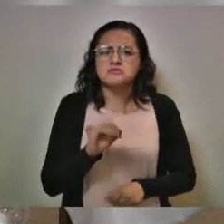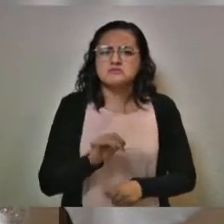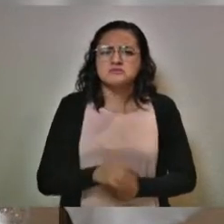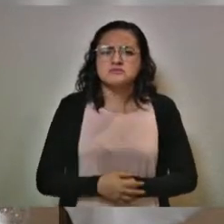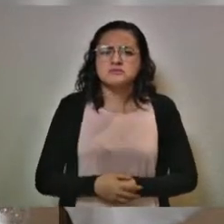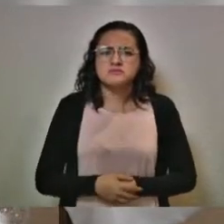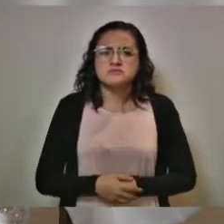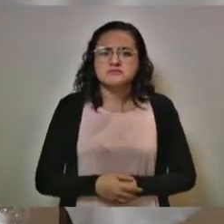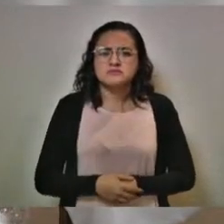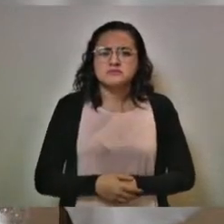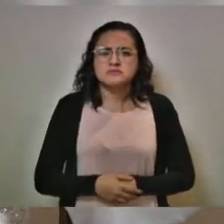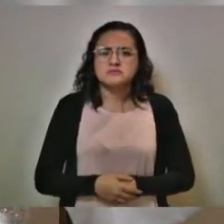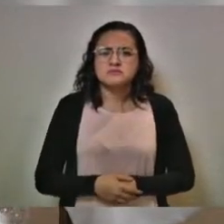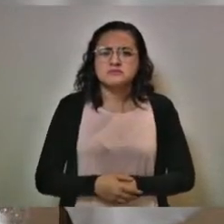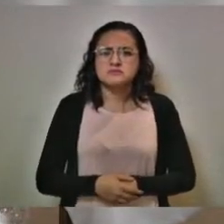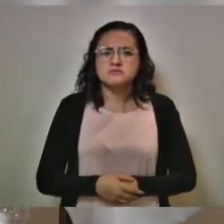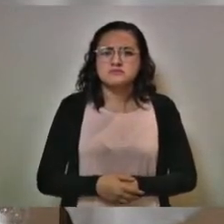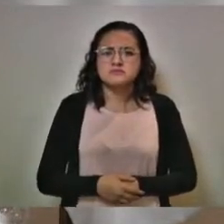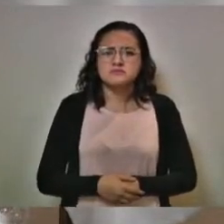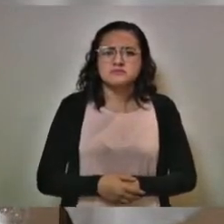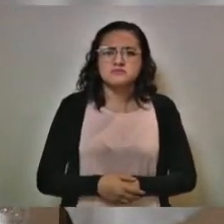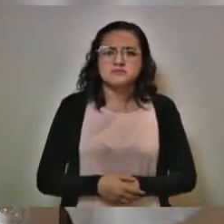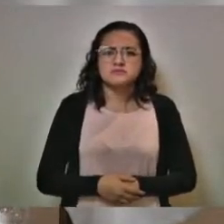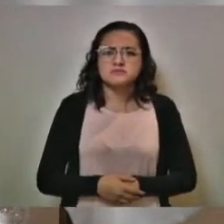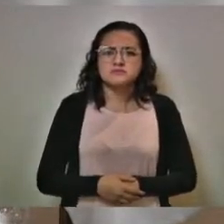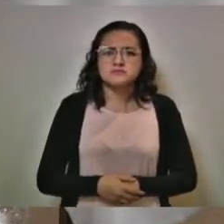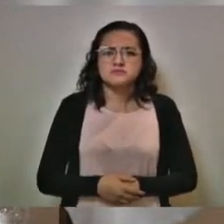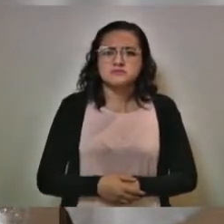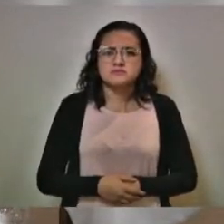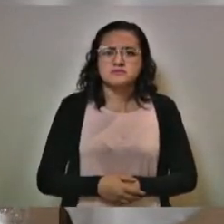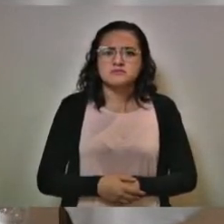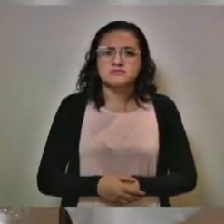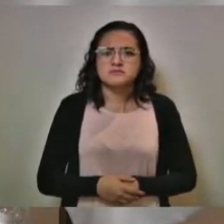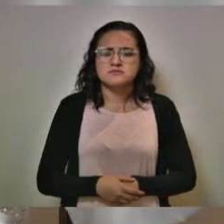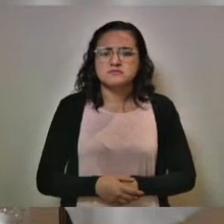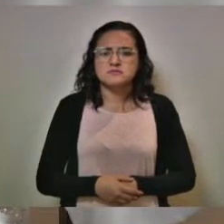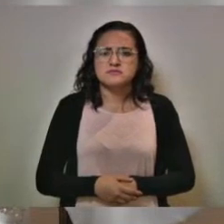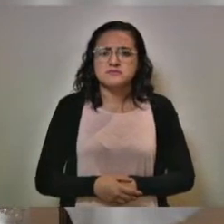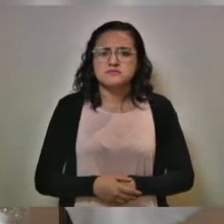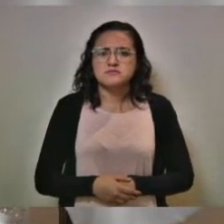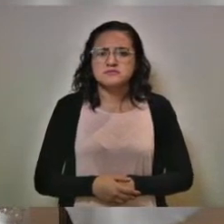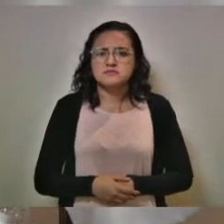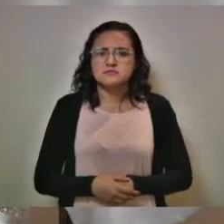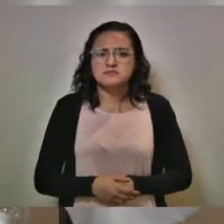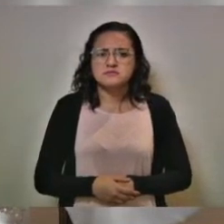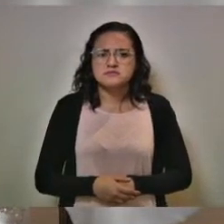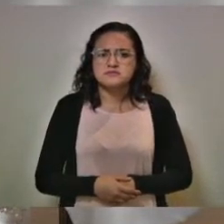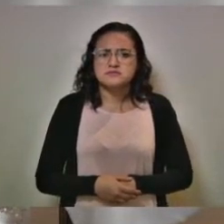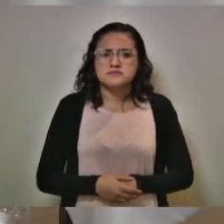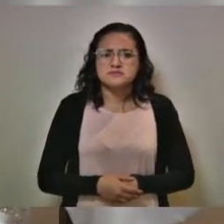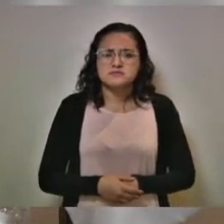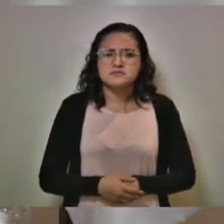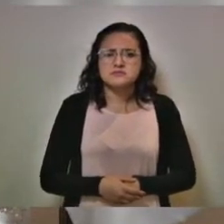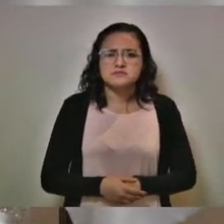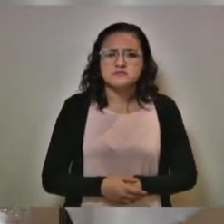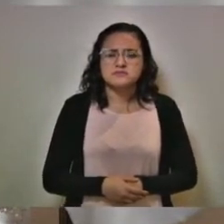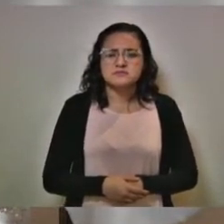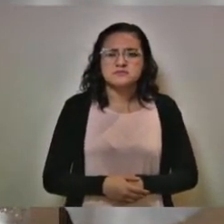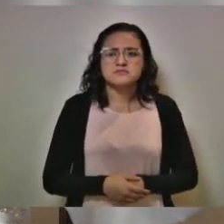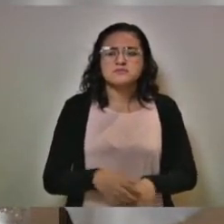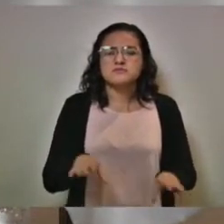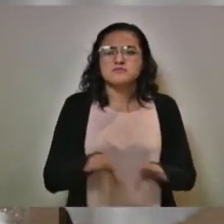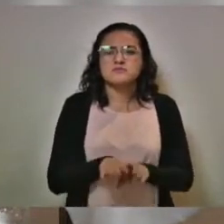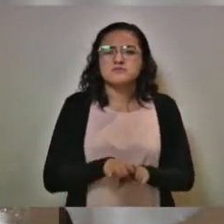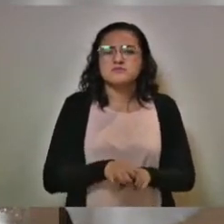que mueven y patrocinan a gente que tiene